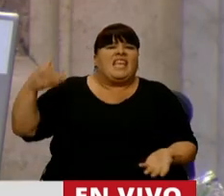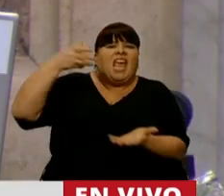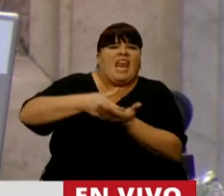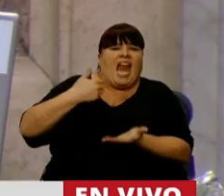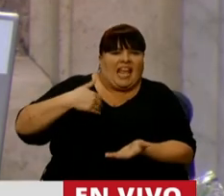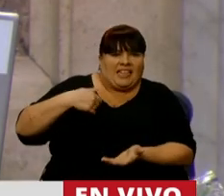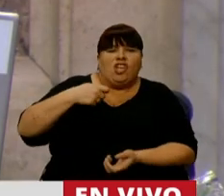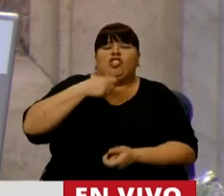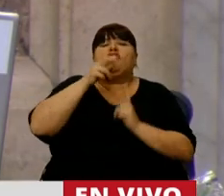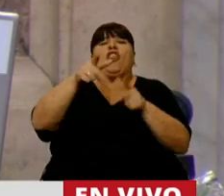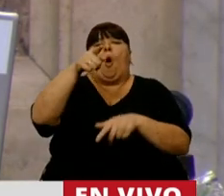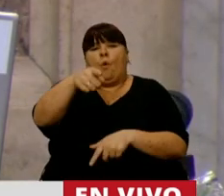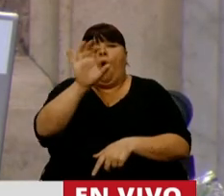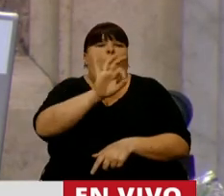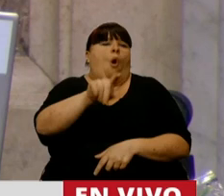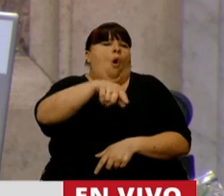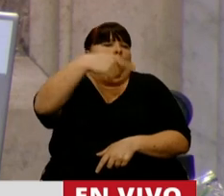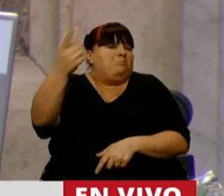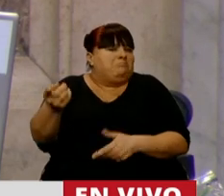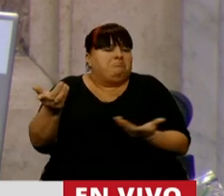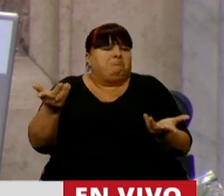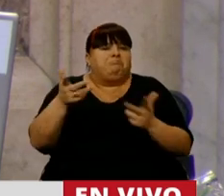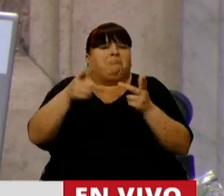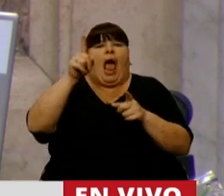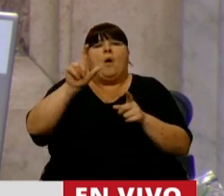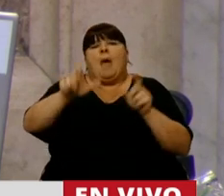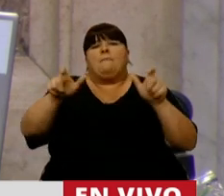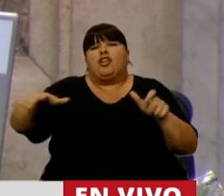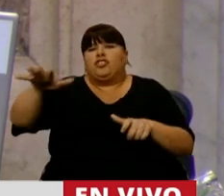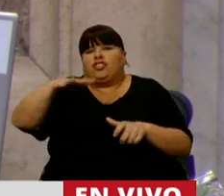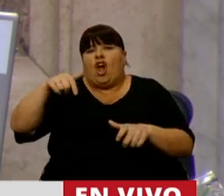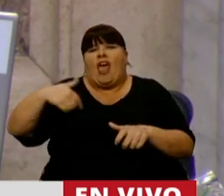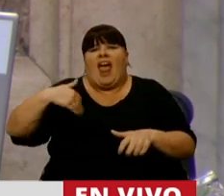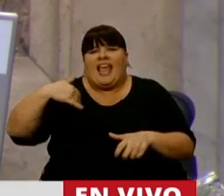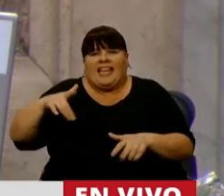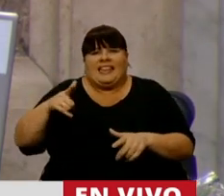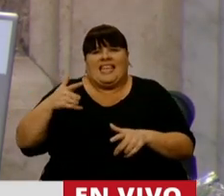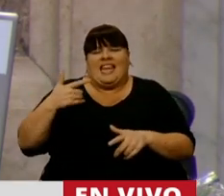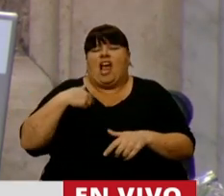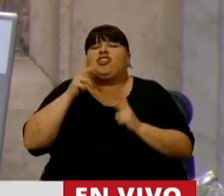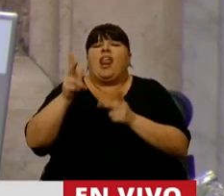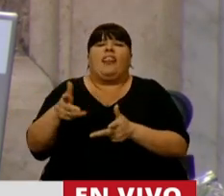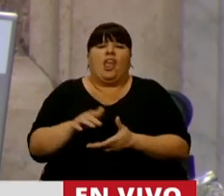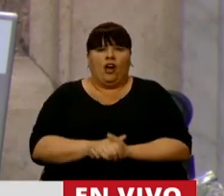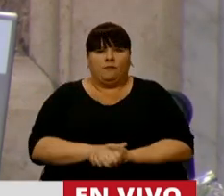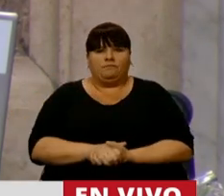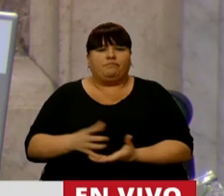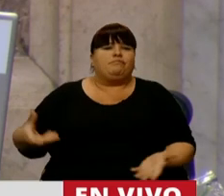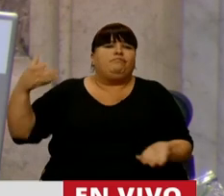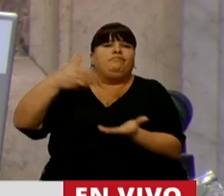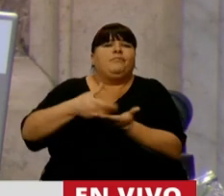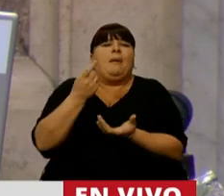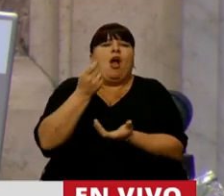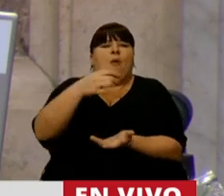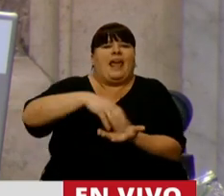en la Argentina? Si yo le diría a usted o a algún vecino de la Argentina, algún compatriota que invierta en un